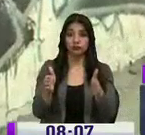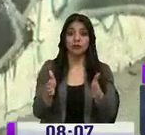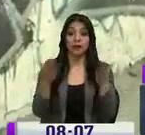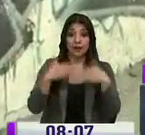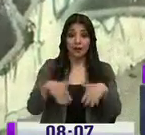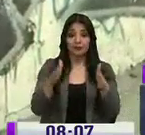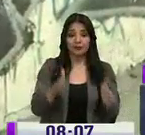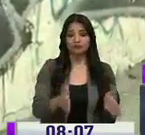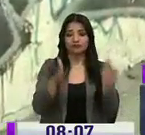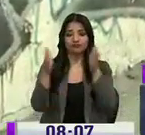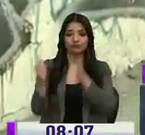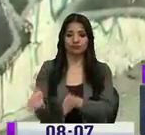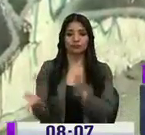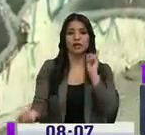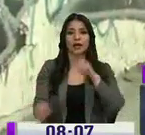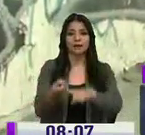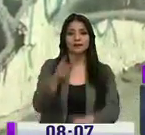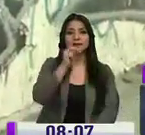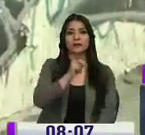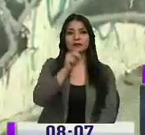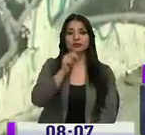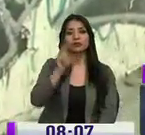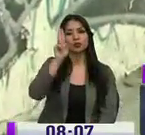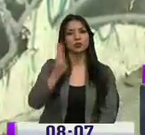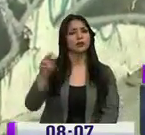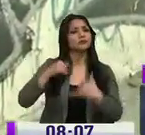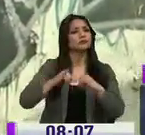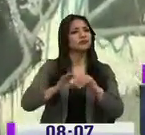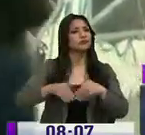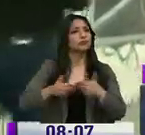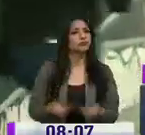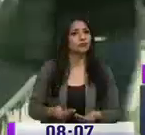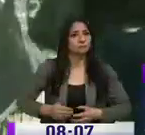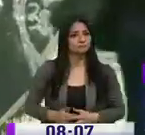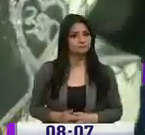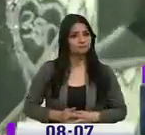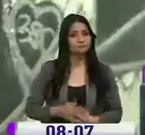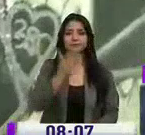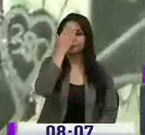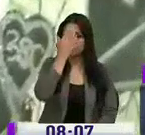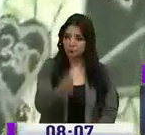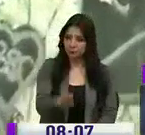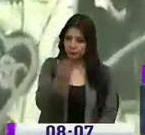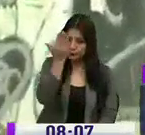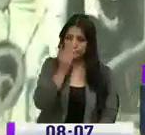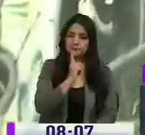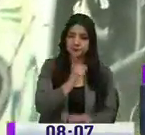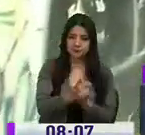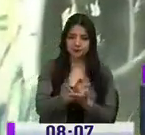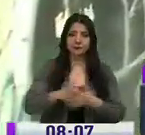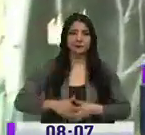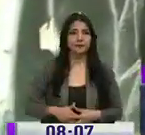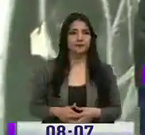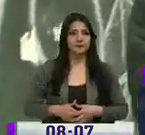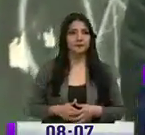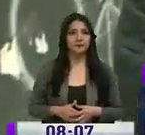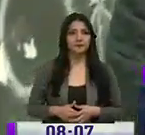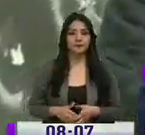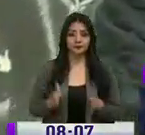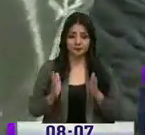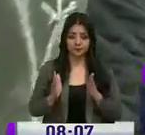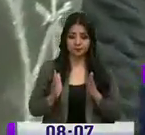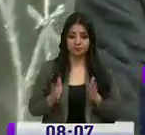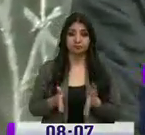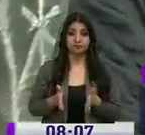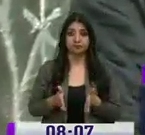a concluir este carril hasta las Naciones Unidas. Y de ahí, ¿cómo seguirán los trabajos? Sí, buenos días. Efectivamente, tenemos el tramo desde